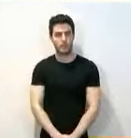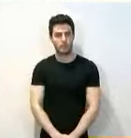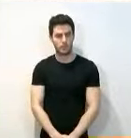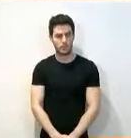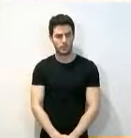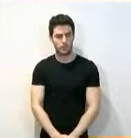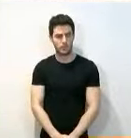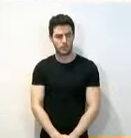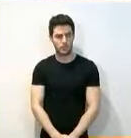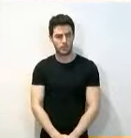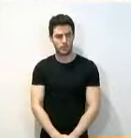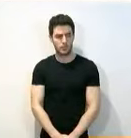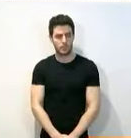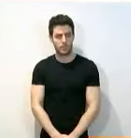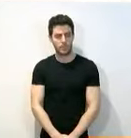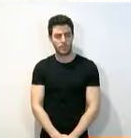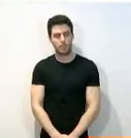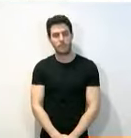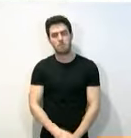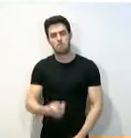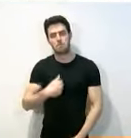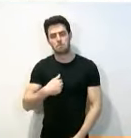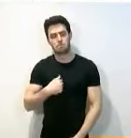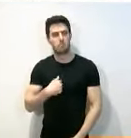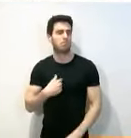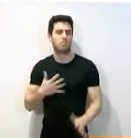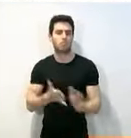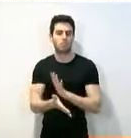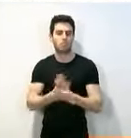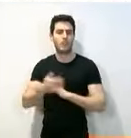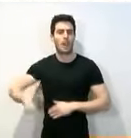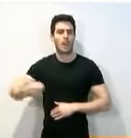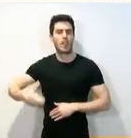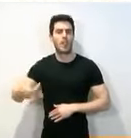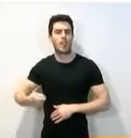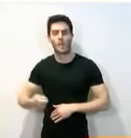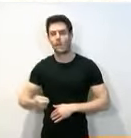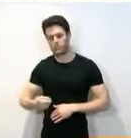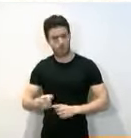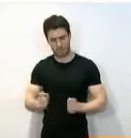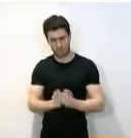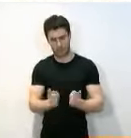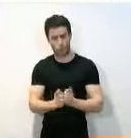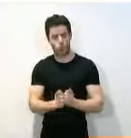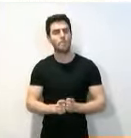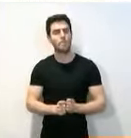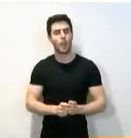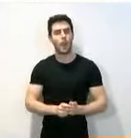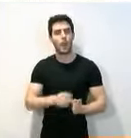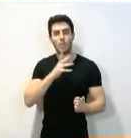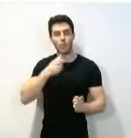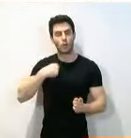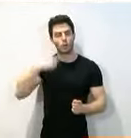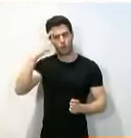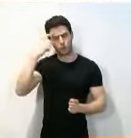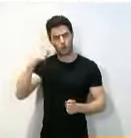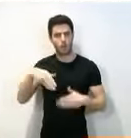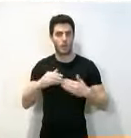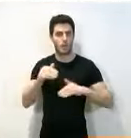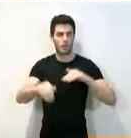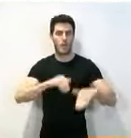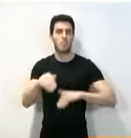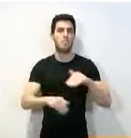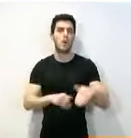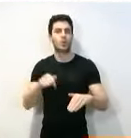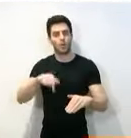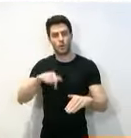No voy a extenderme mucho en la defensa de esta iniciativa, porque creo que, a pesar de lo que sean los votos que